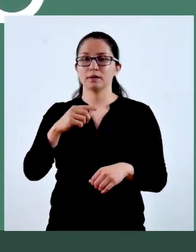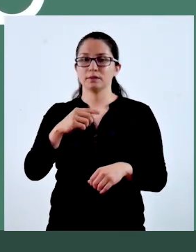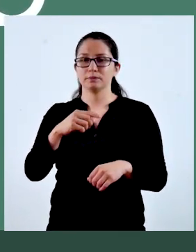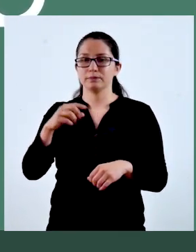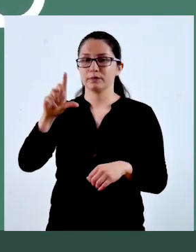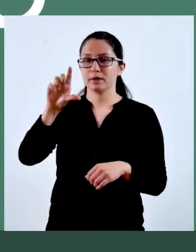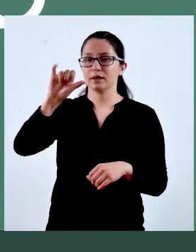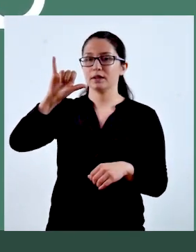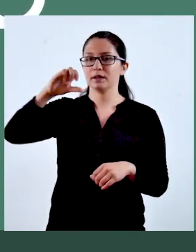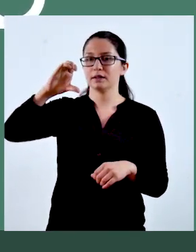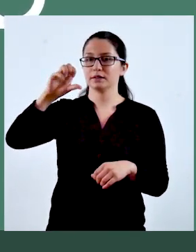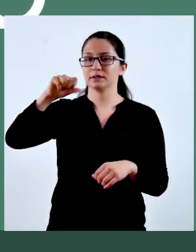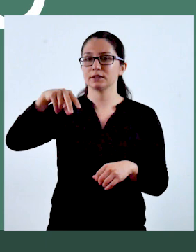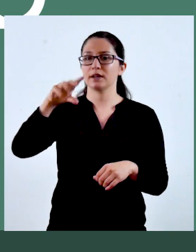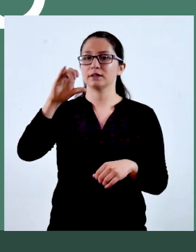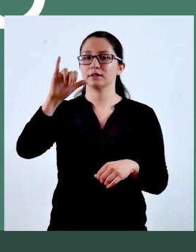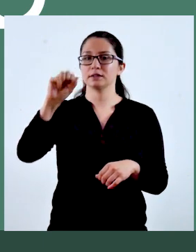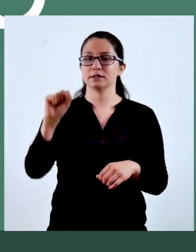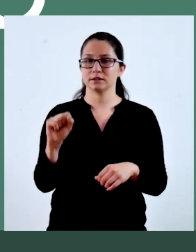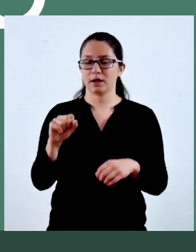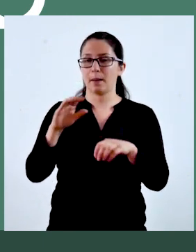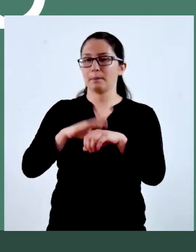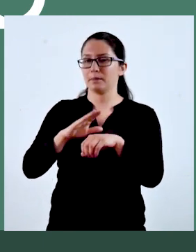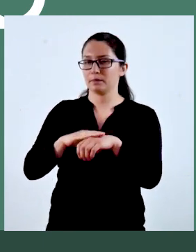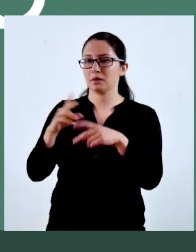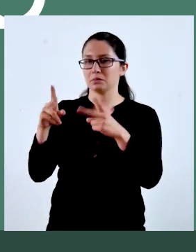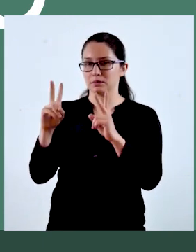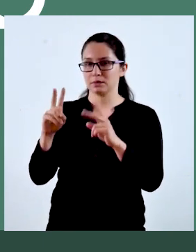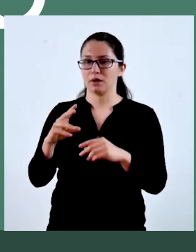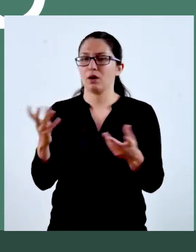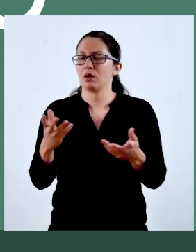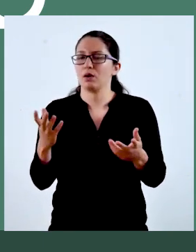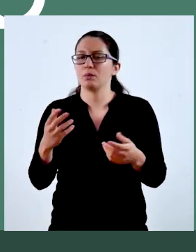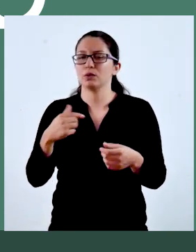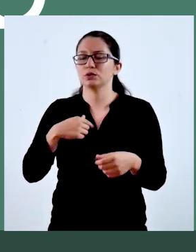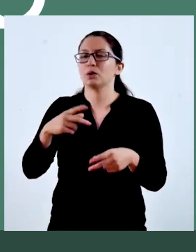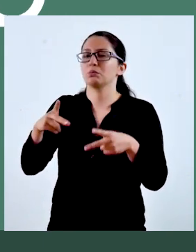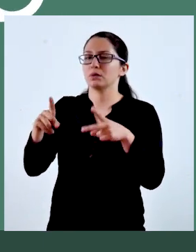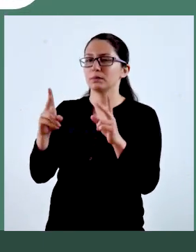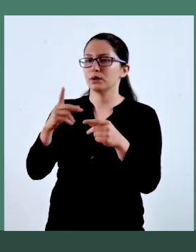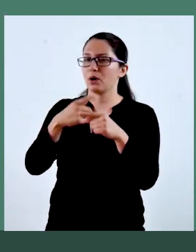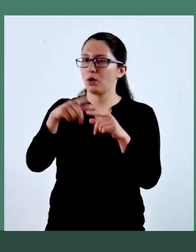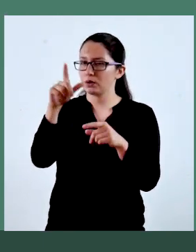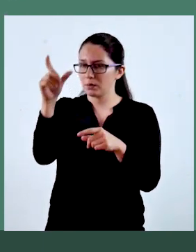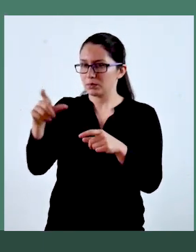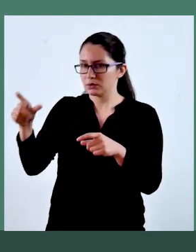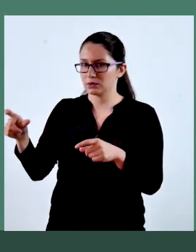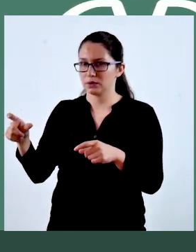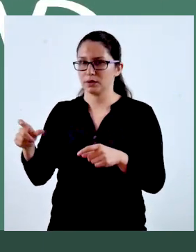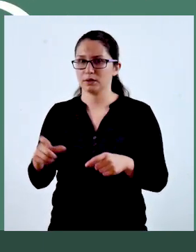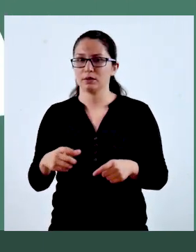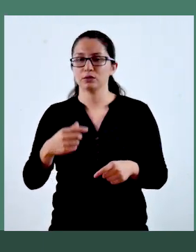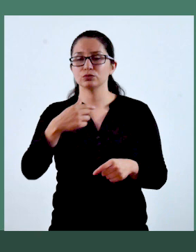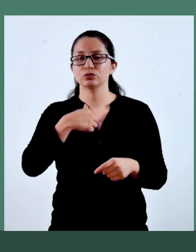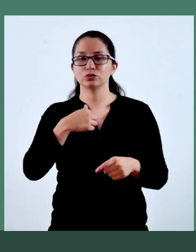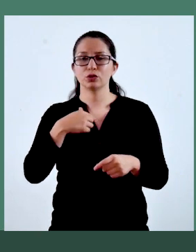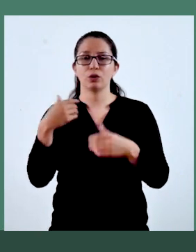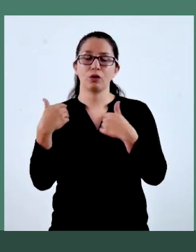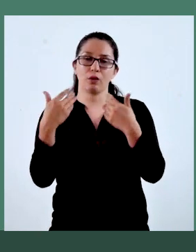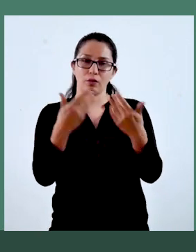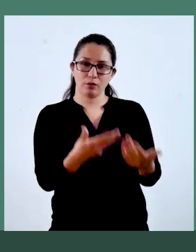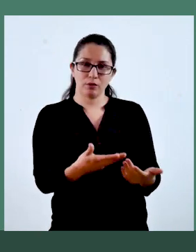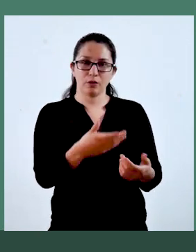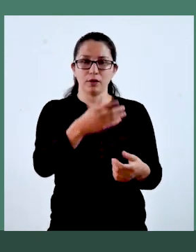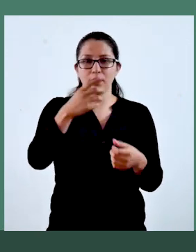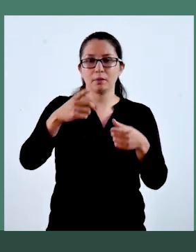autorización o licencia. ¿Cómo se otorga este permiso, autorización o licencia? Esta licencia podría